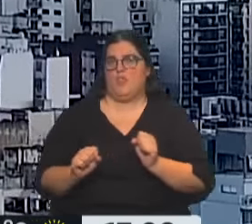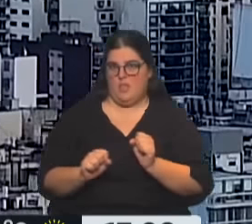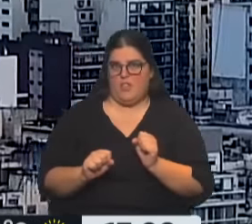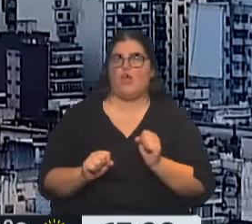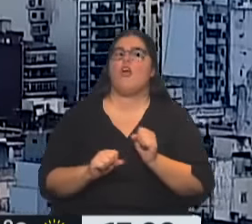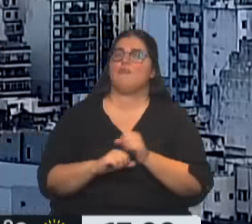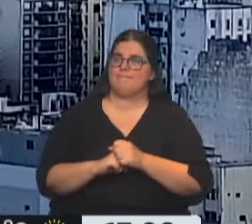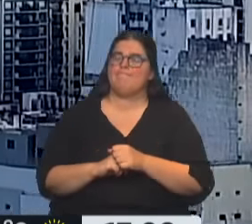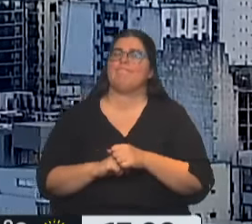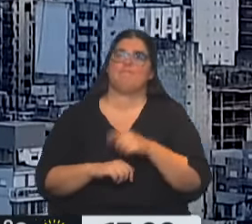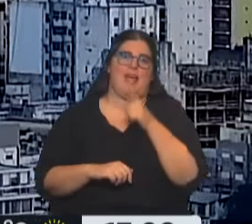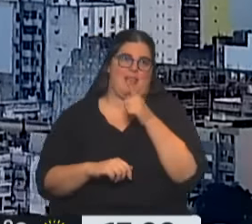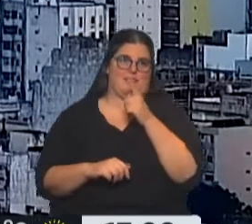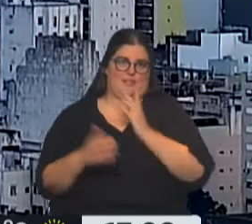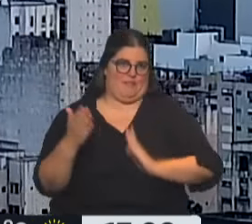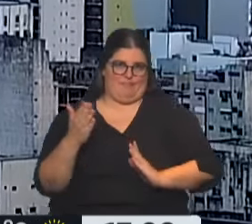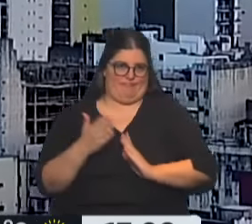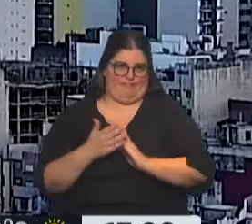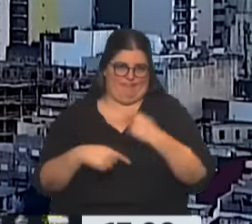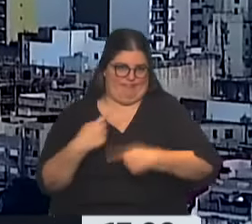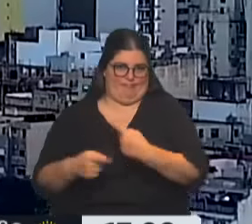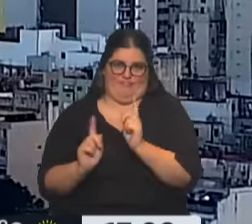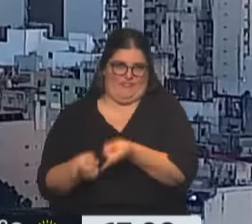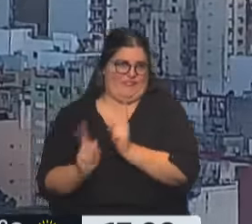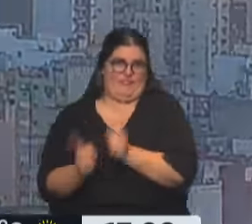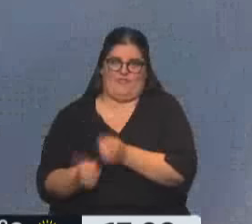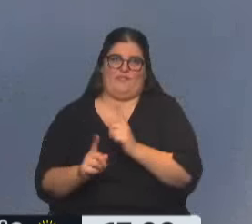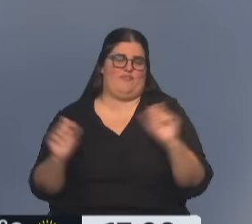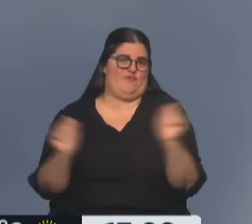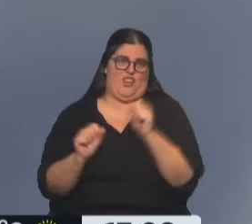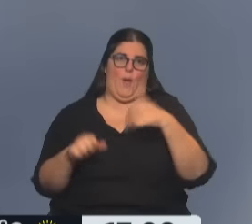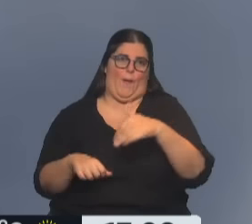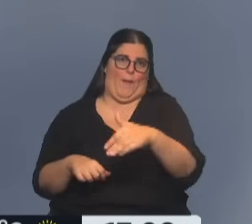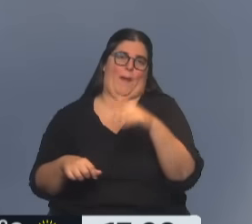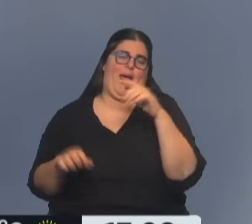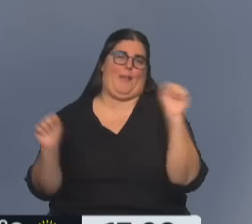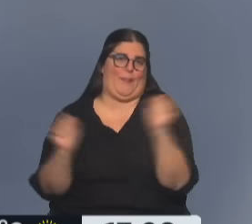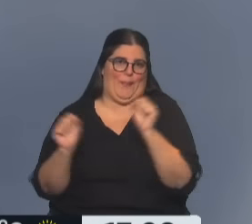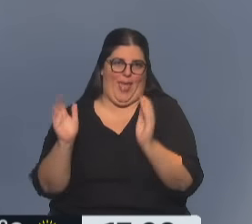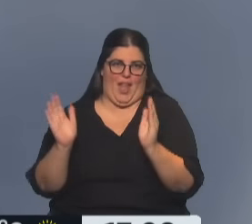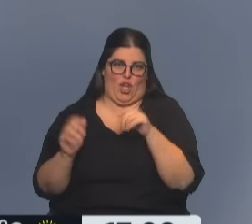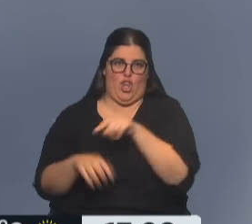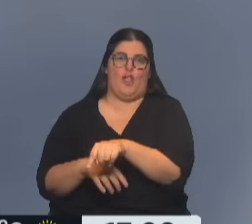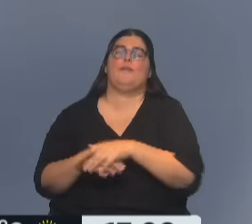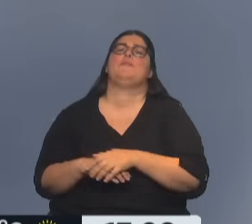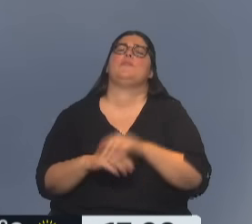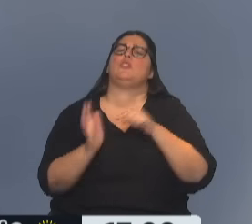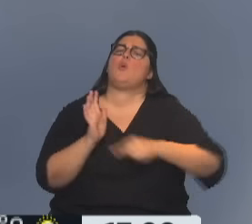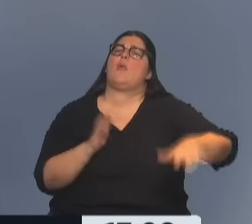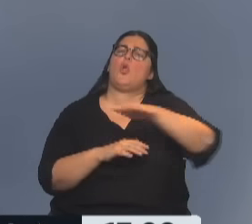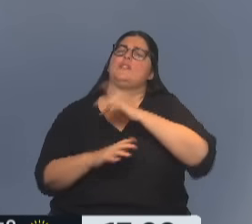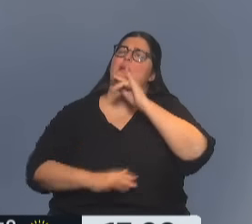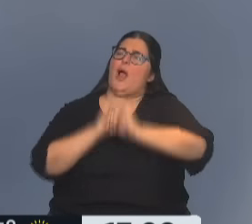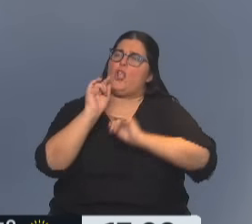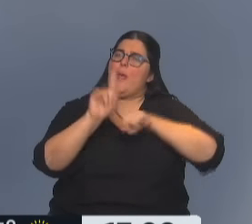parece que para quedarse ya rumbo al invierno nos empezamos a aclimatar, pero la ciudad de Buenos Aires, te vamos a contar que